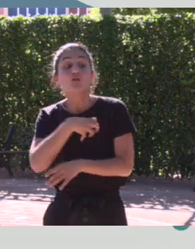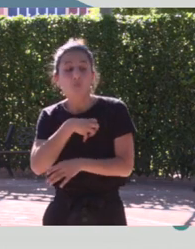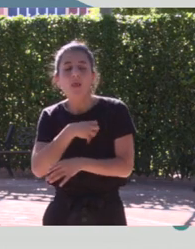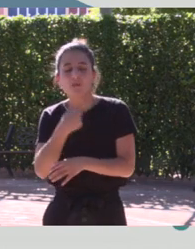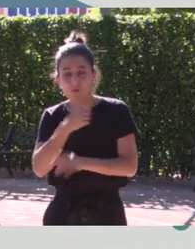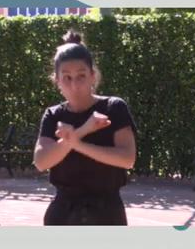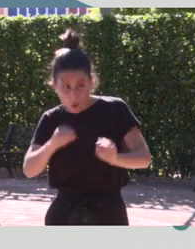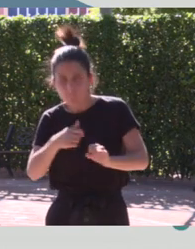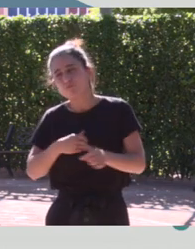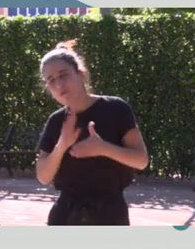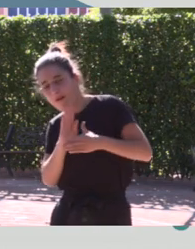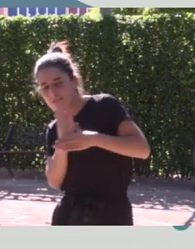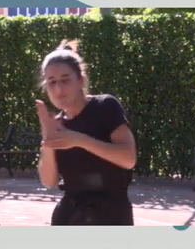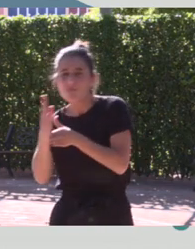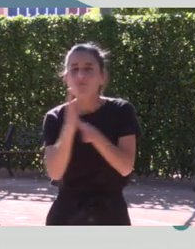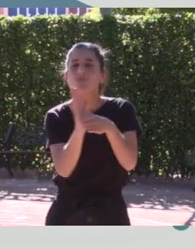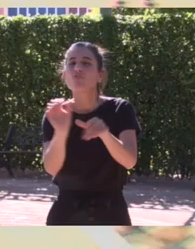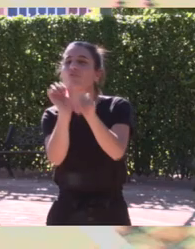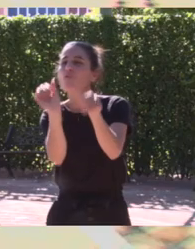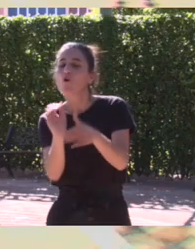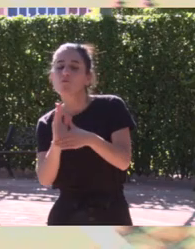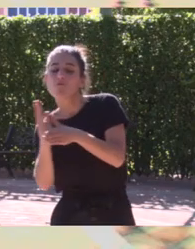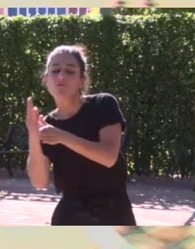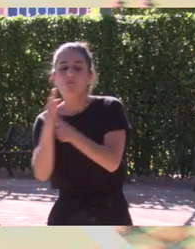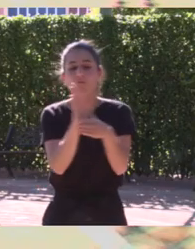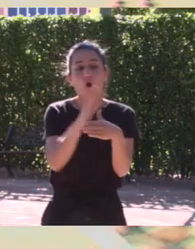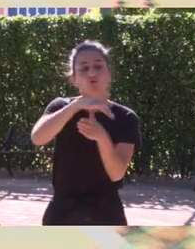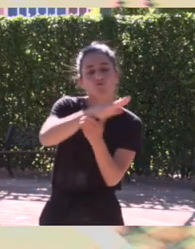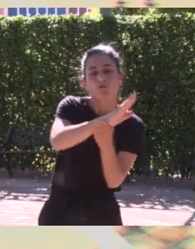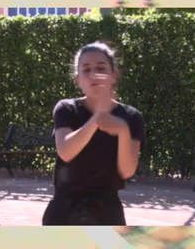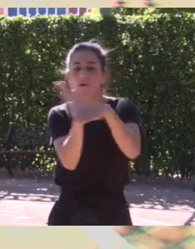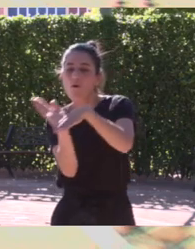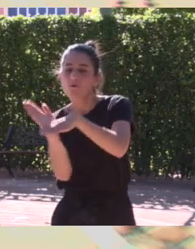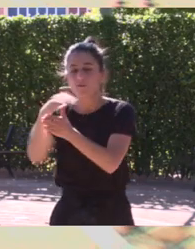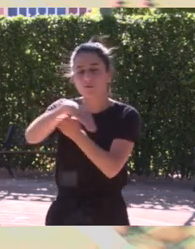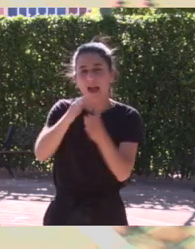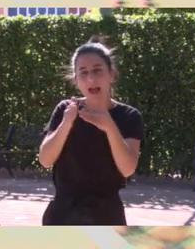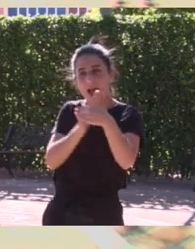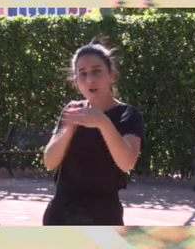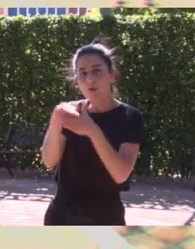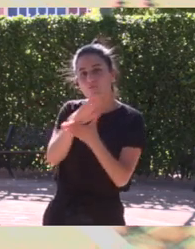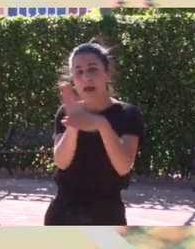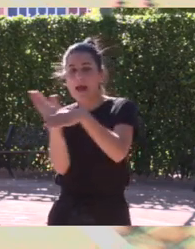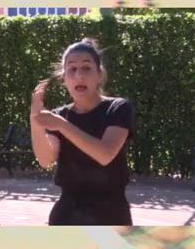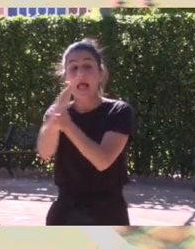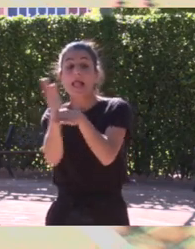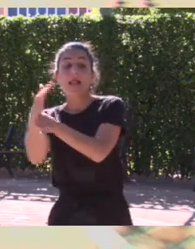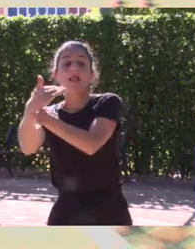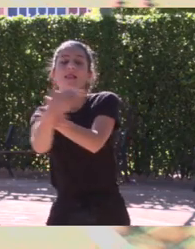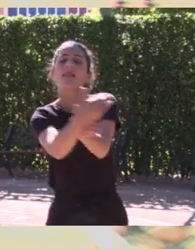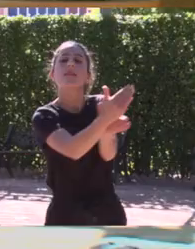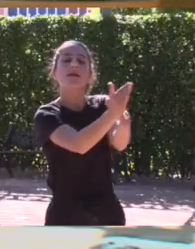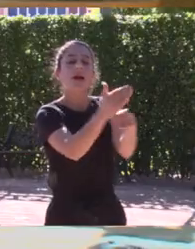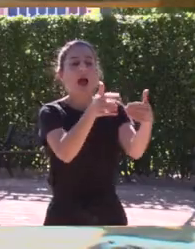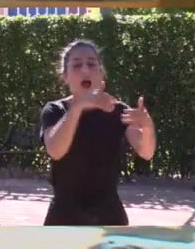que teóricamente son imposibles nos buscamos la manera haciendo diferentes bordos en diferentes ángulos y remontando